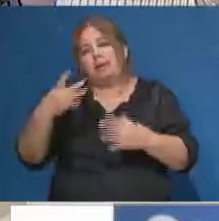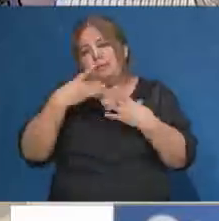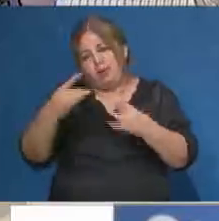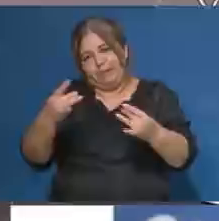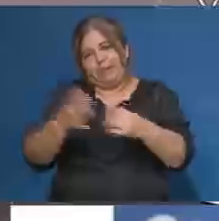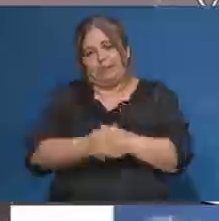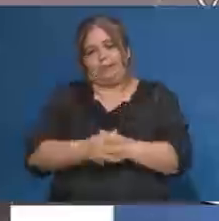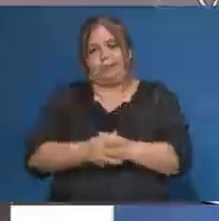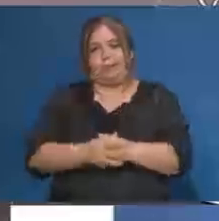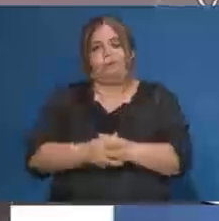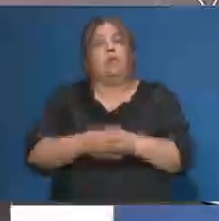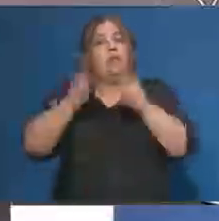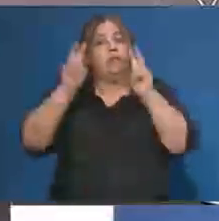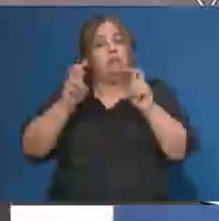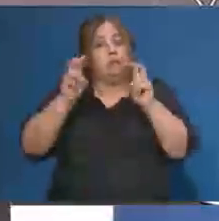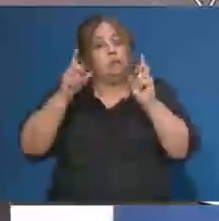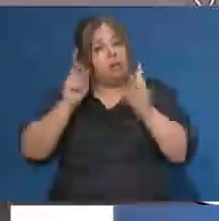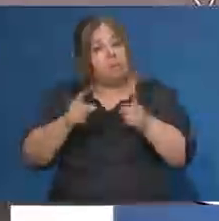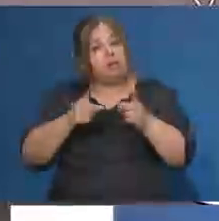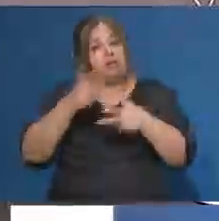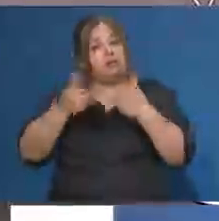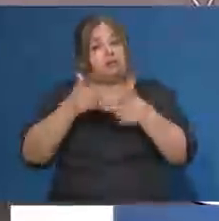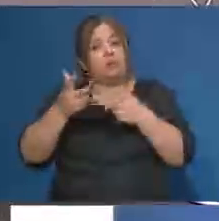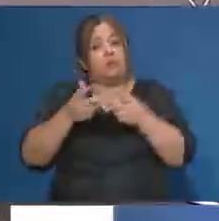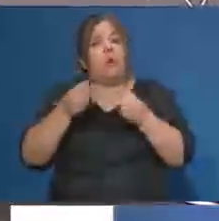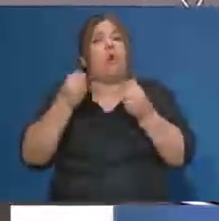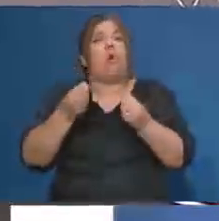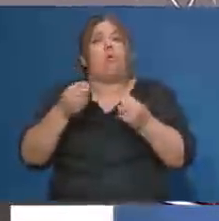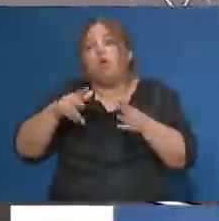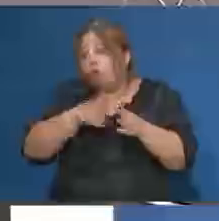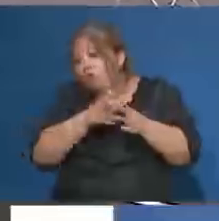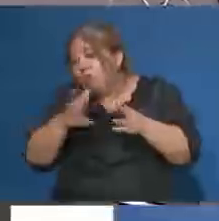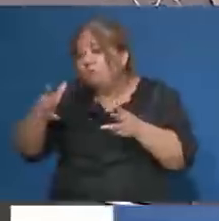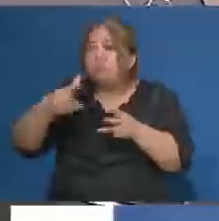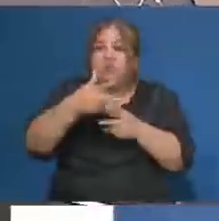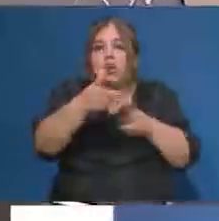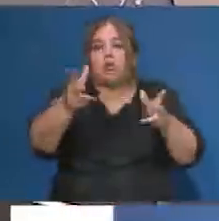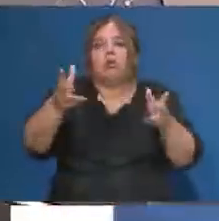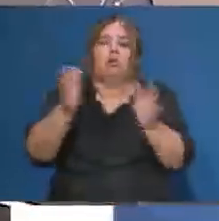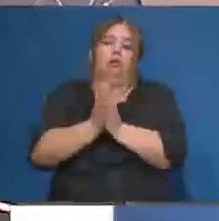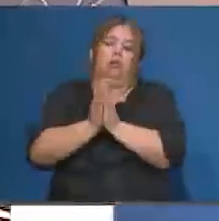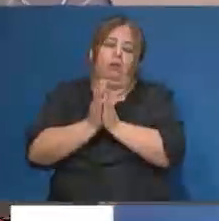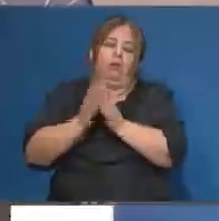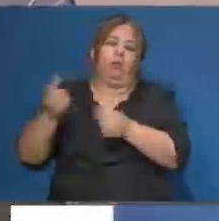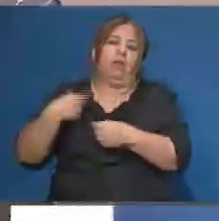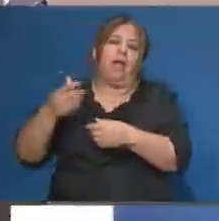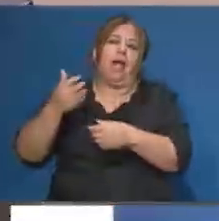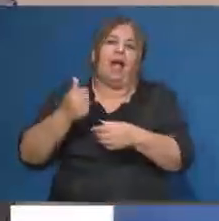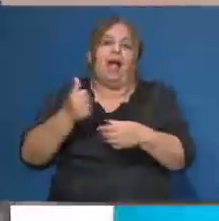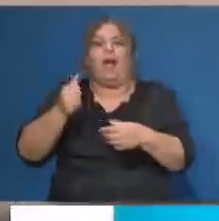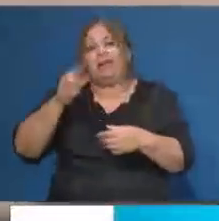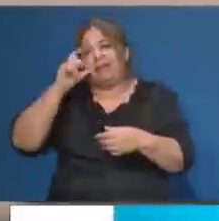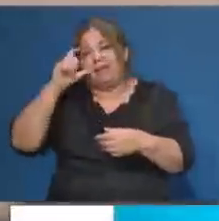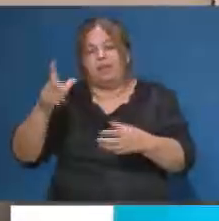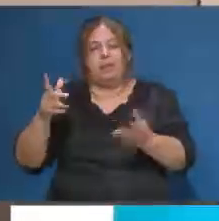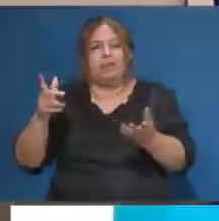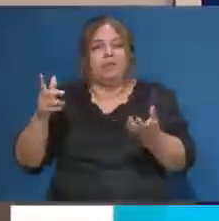Y hablamos también respecto de cómo buscar los recorridos. Daniel Scrimagli, aquí nuestro especialista, ha venido porque no todo el mundo,